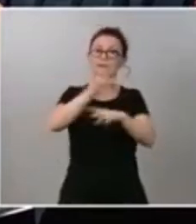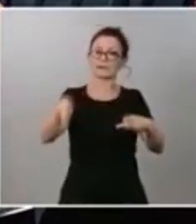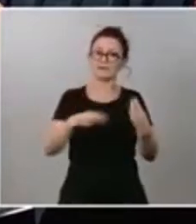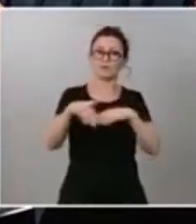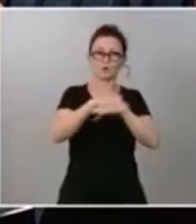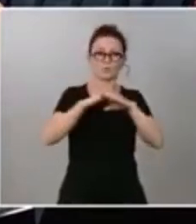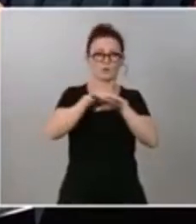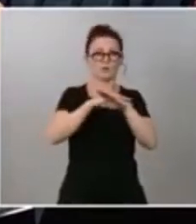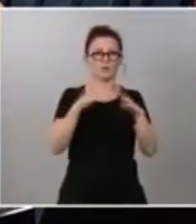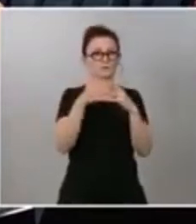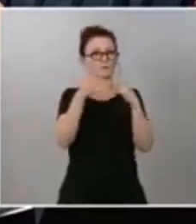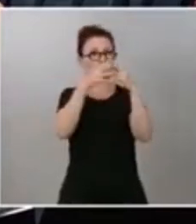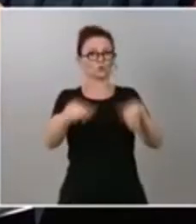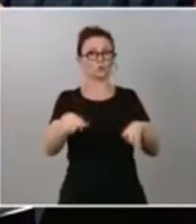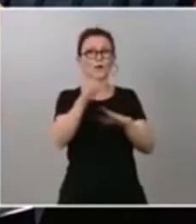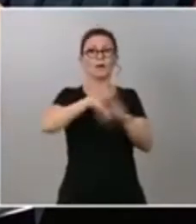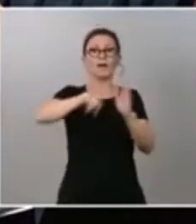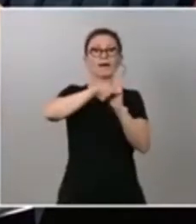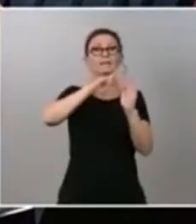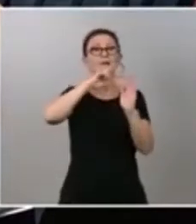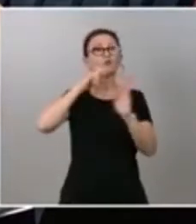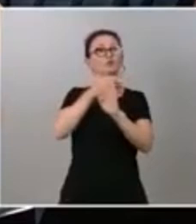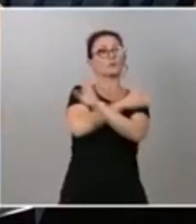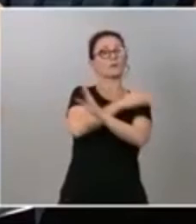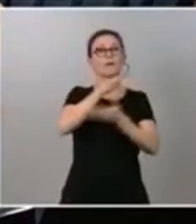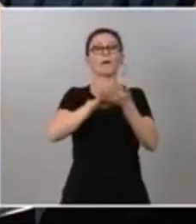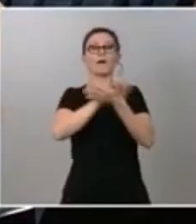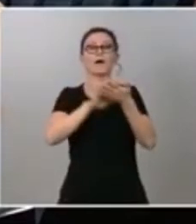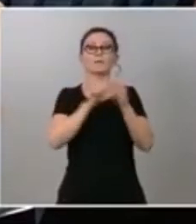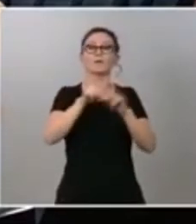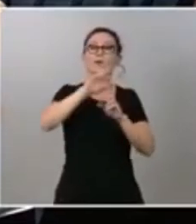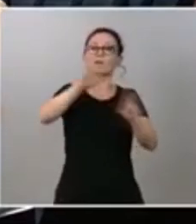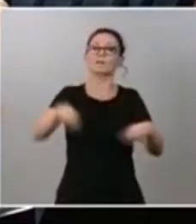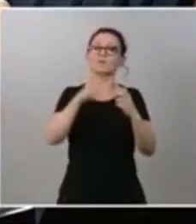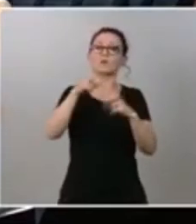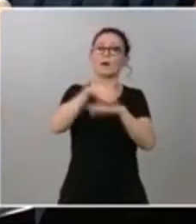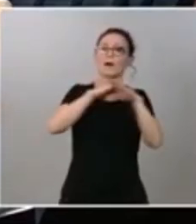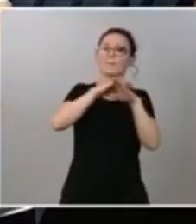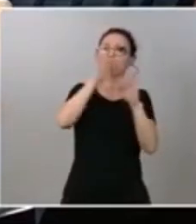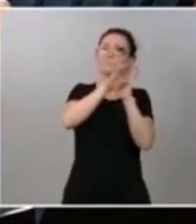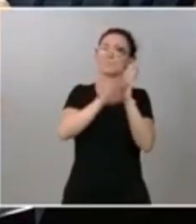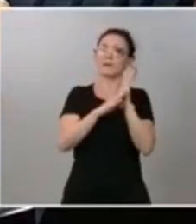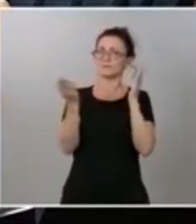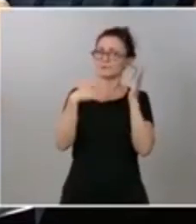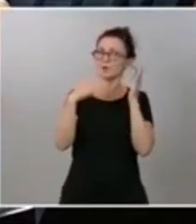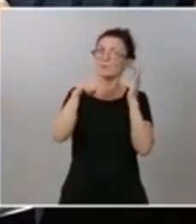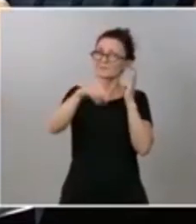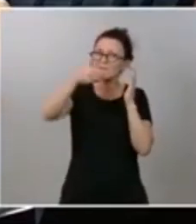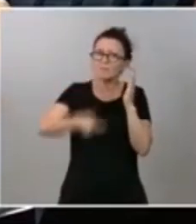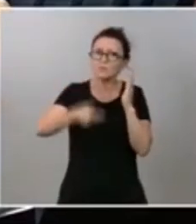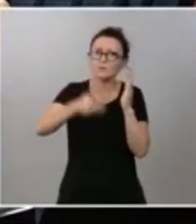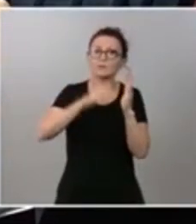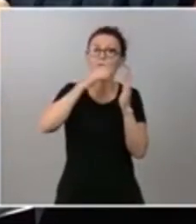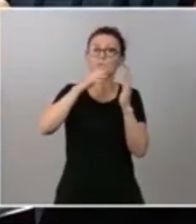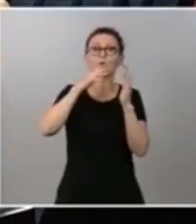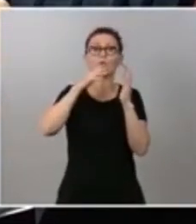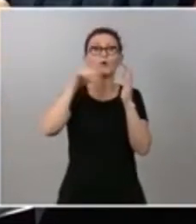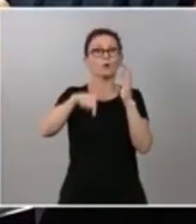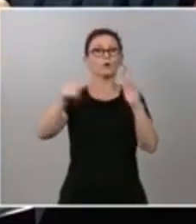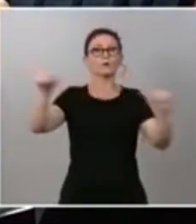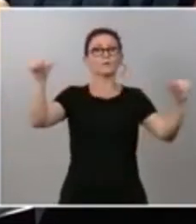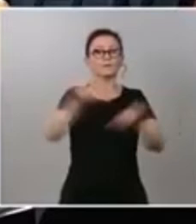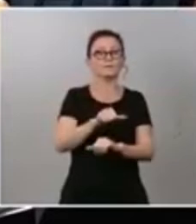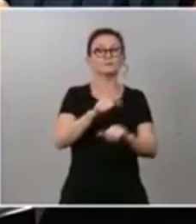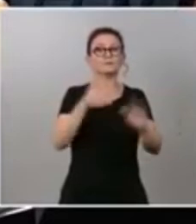conservadora nunca se habla de esta reforma estructural pero esta es importante porque de esta crisis no podemos salir con un estado del bienestar más